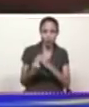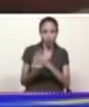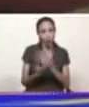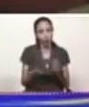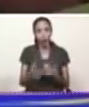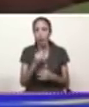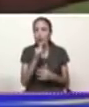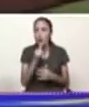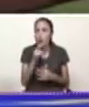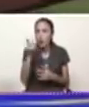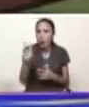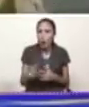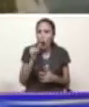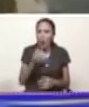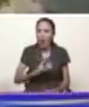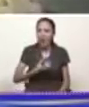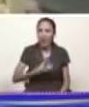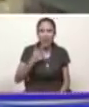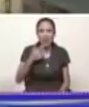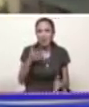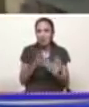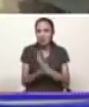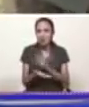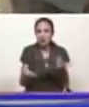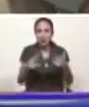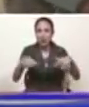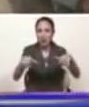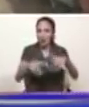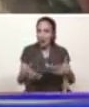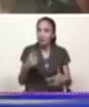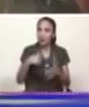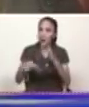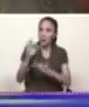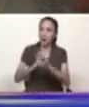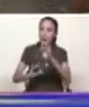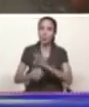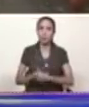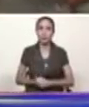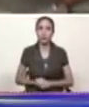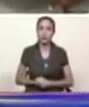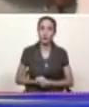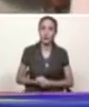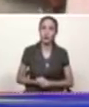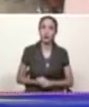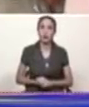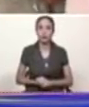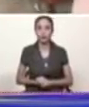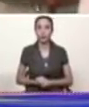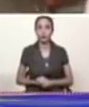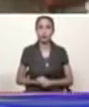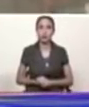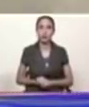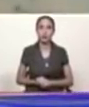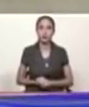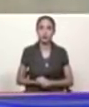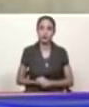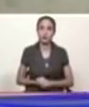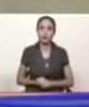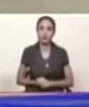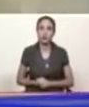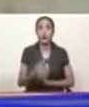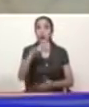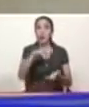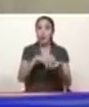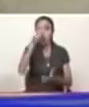momentos de este maravilloso trabajo con alcalde adelante bueno si buenas tardes Venezuela buenas tardes desde aquí Calabozo municipio Miranda Huarico